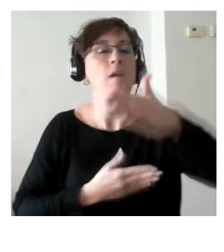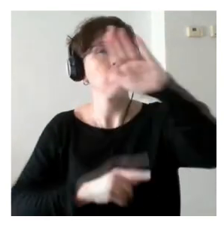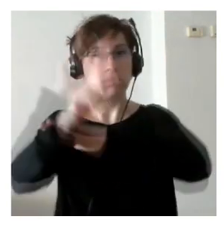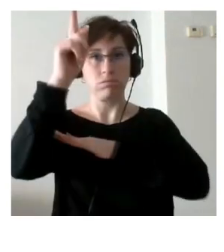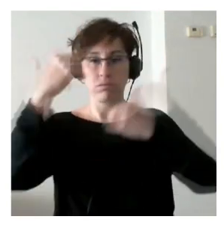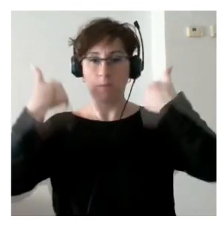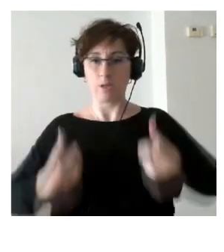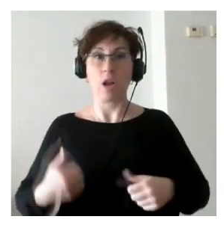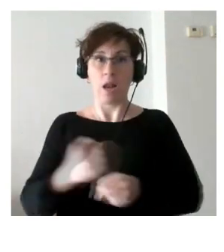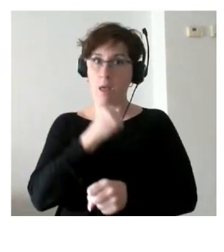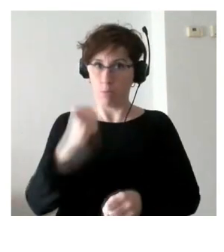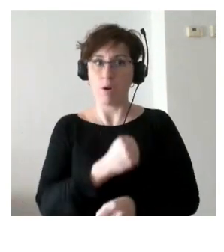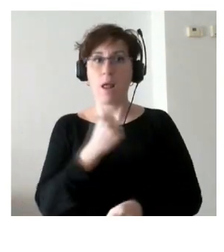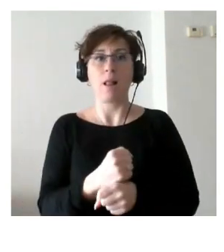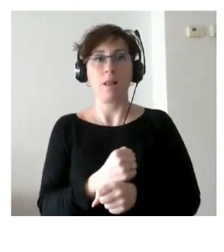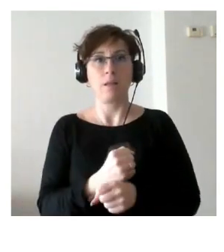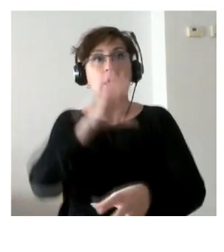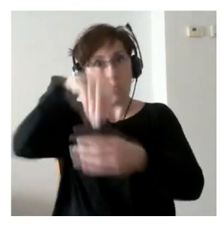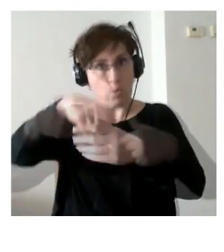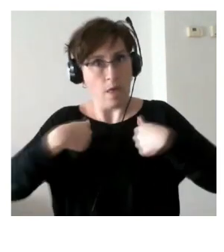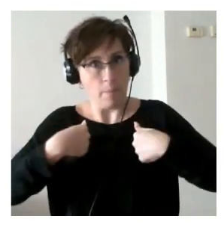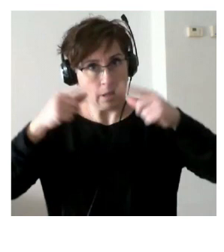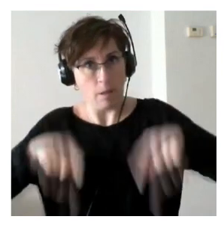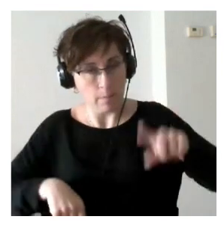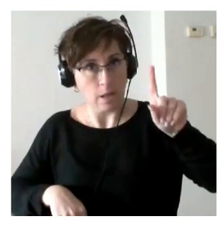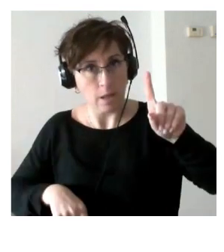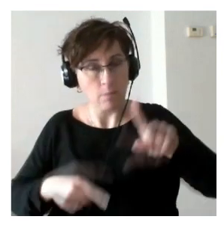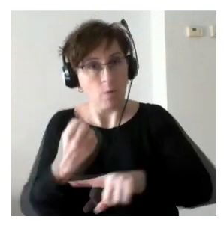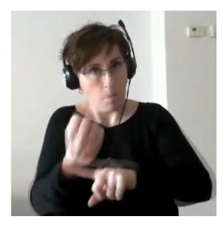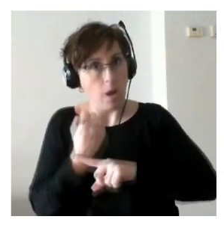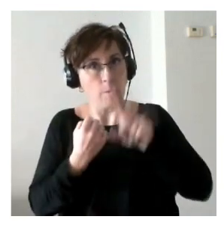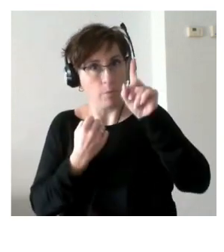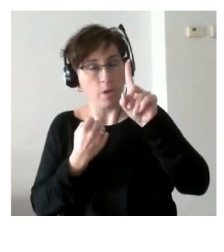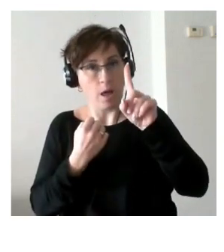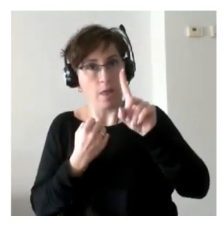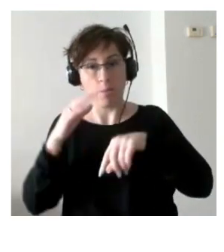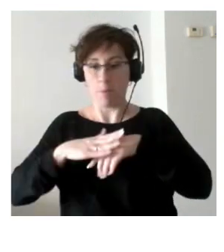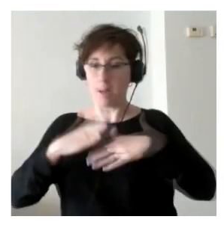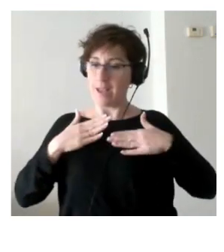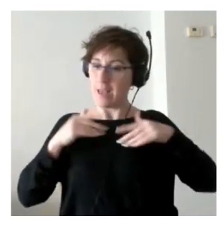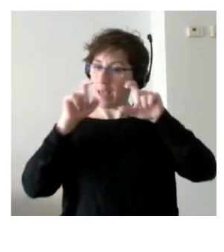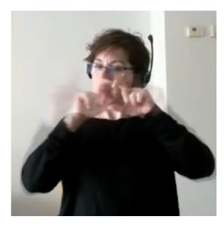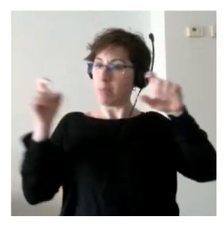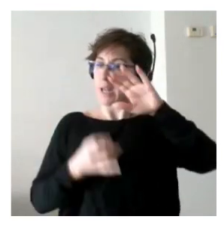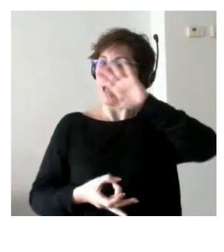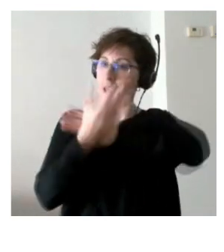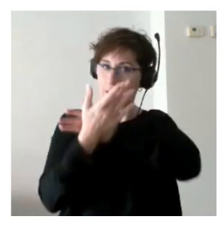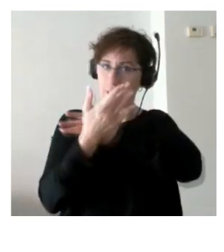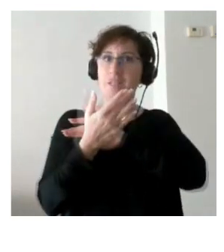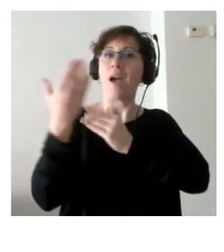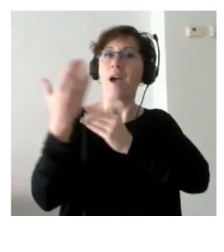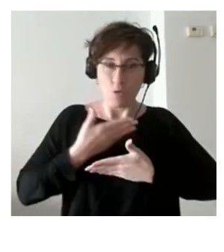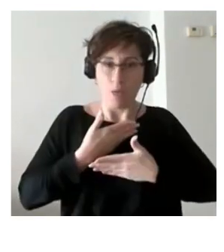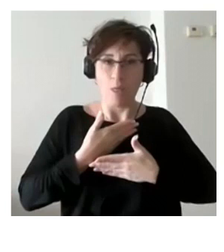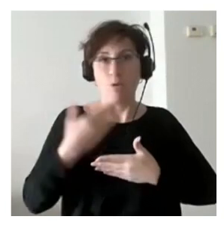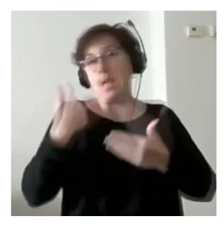laboral incluida a mí porque a mí también me han apoyado a la hora de montar nuestra propia empresa que estamos en ello bueno